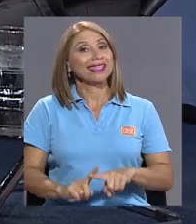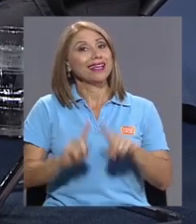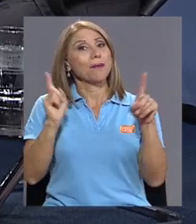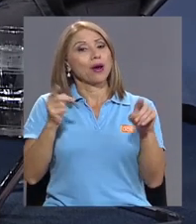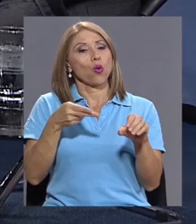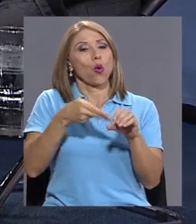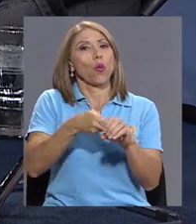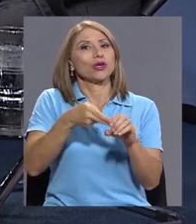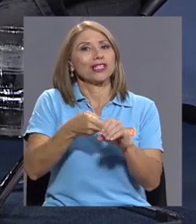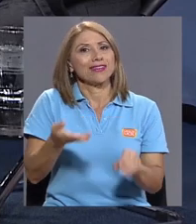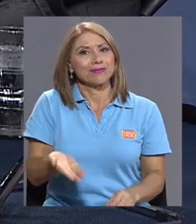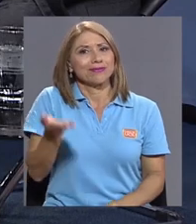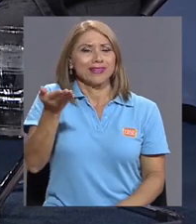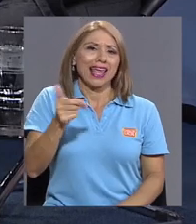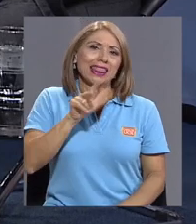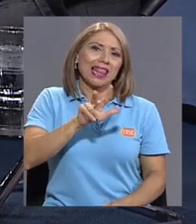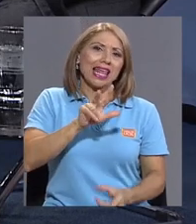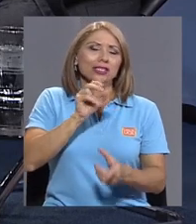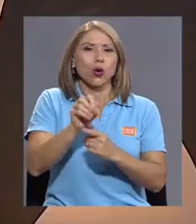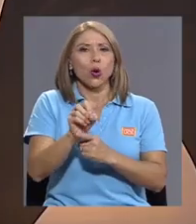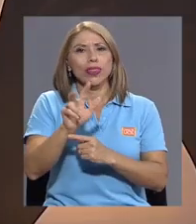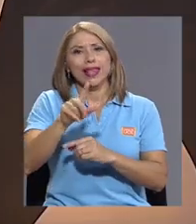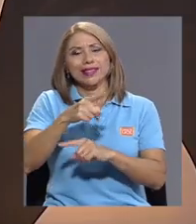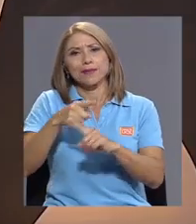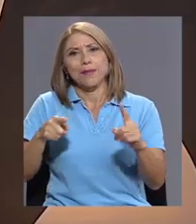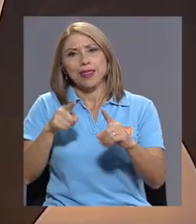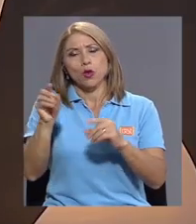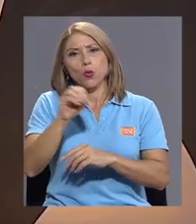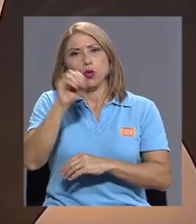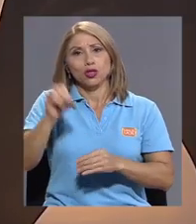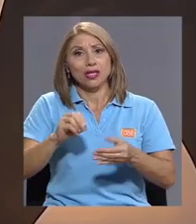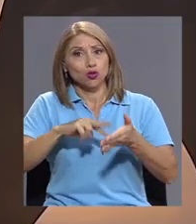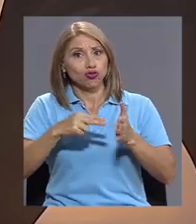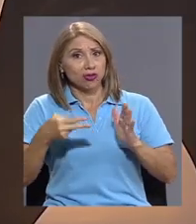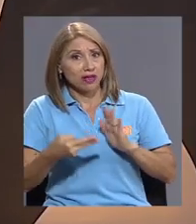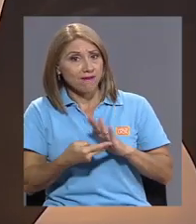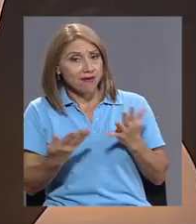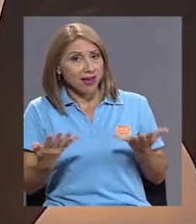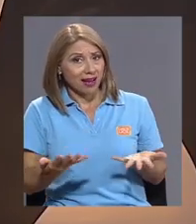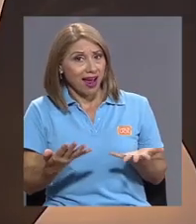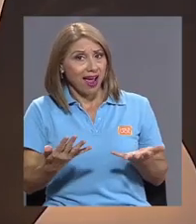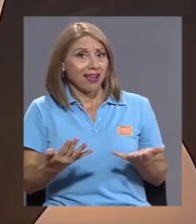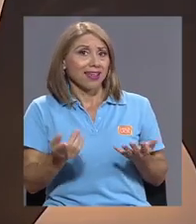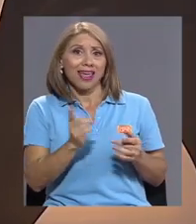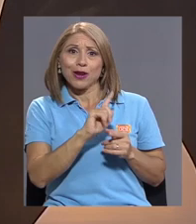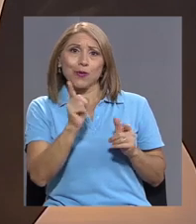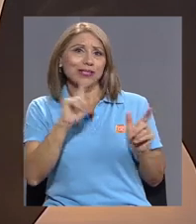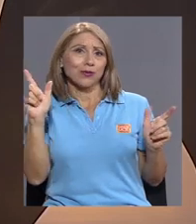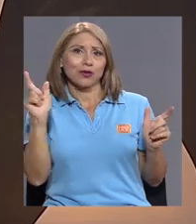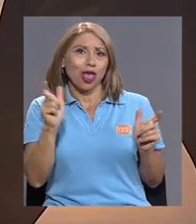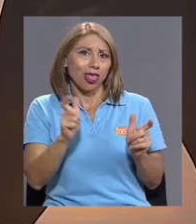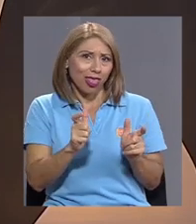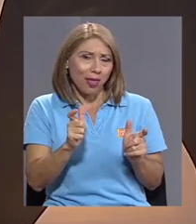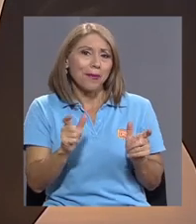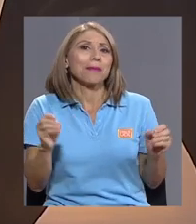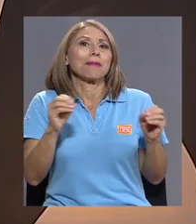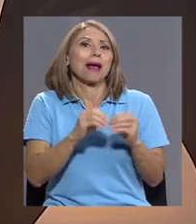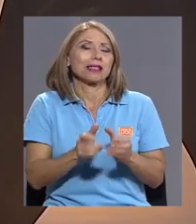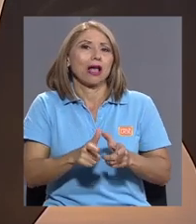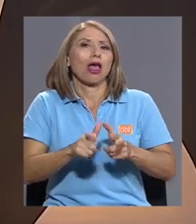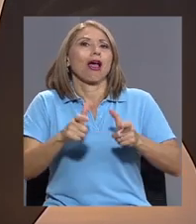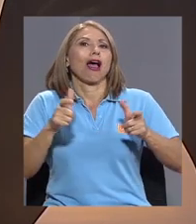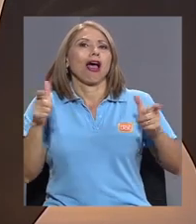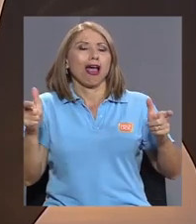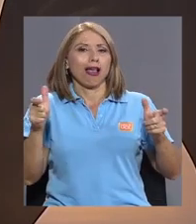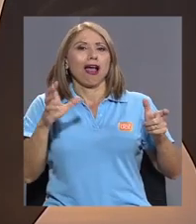combustibles crecieron entre un 3 y un 3,5%. ¿Estaríamos diciendo ahí que en lugar de descarbonizarnos, nos carbonizamos